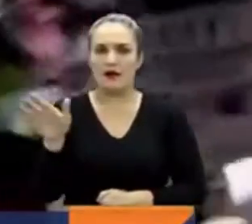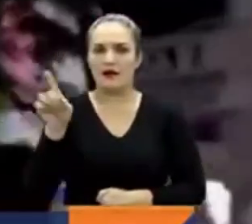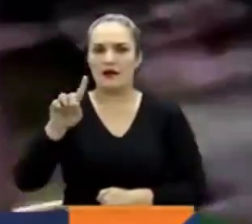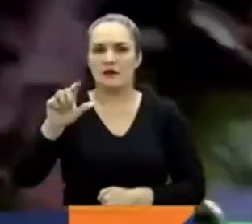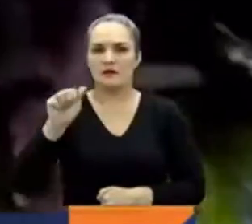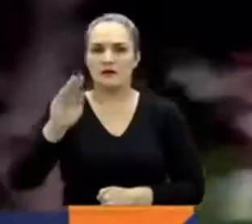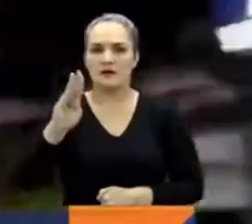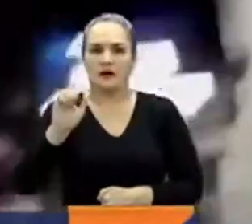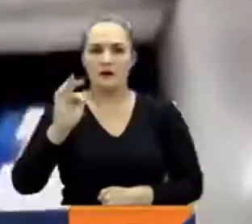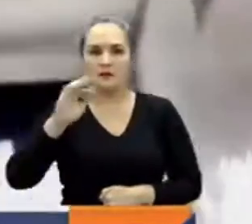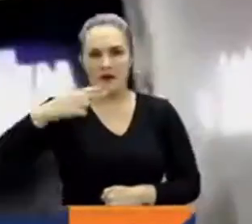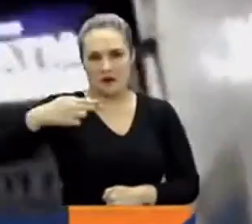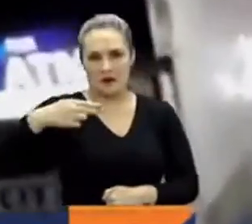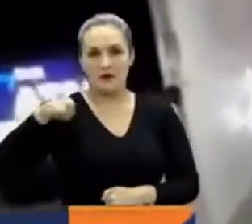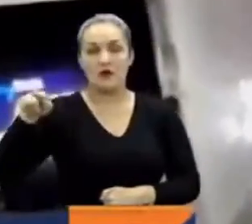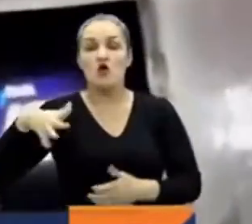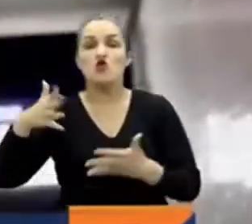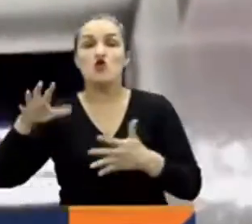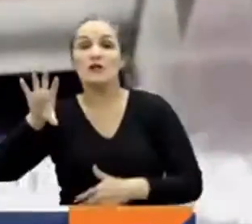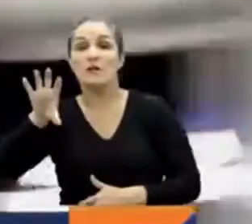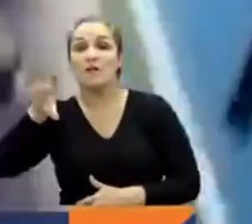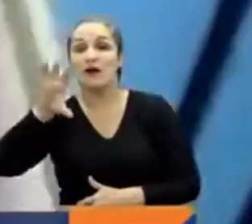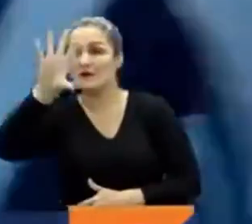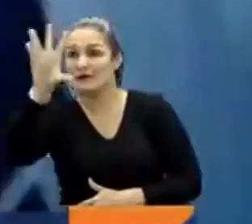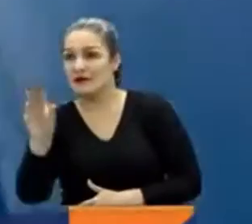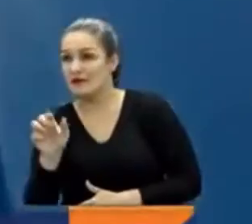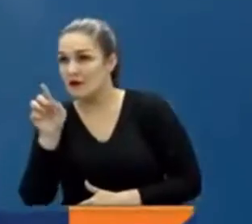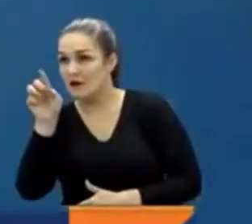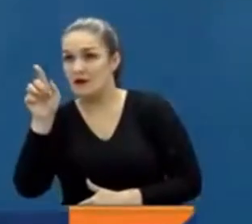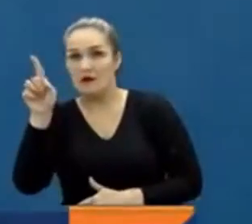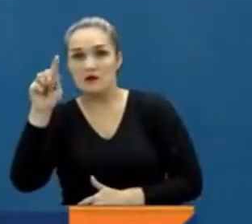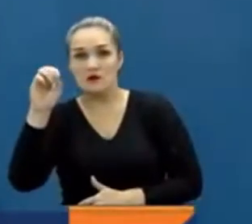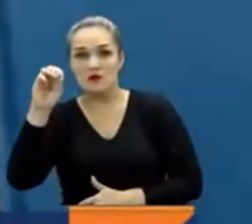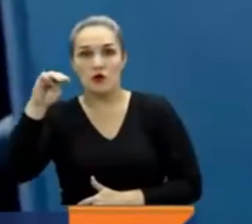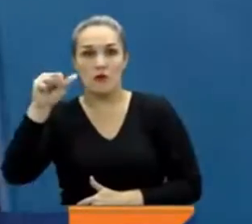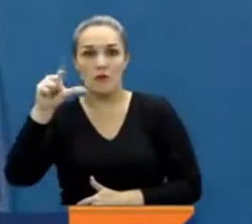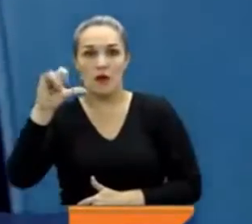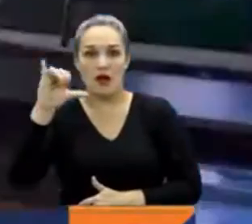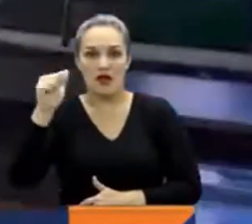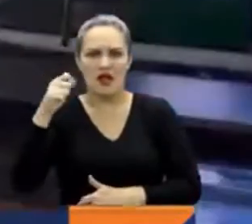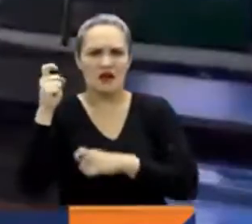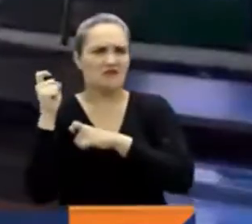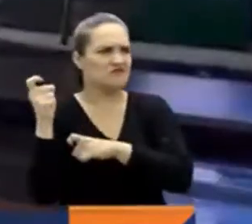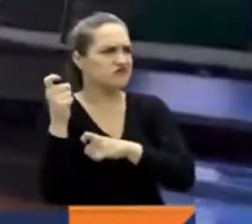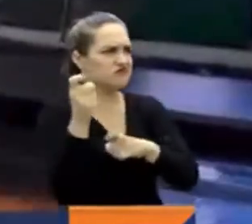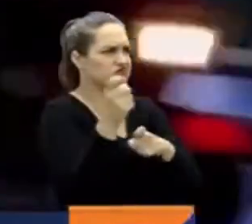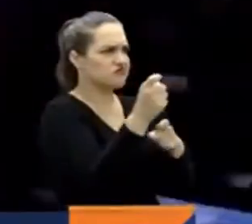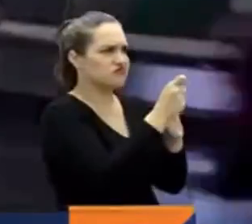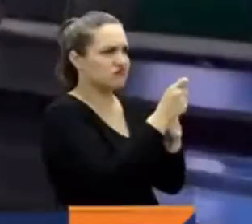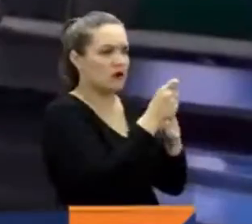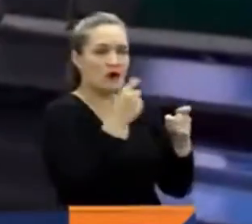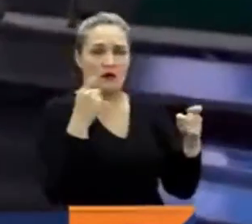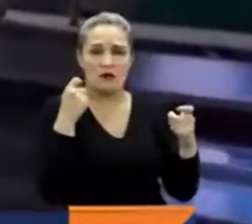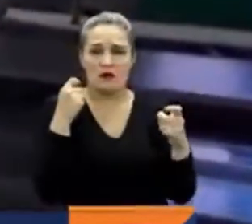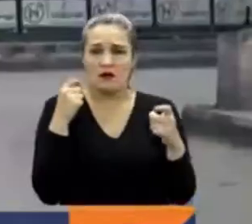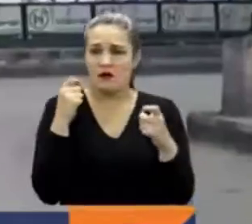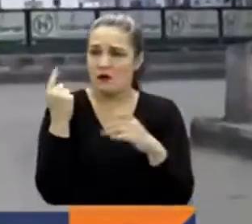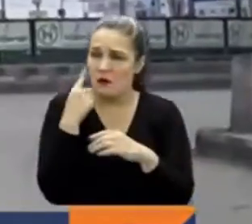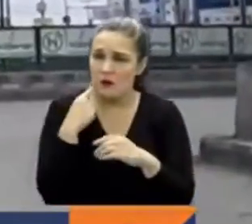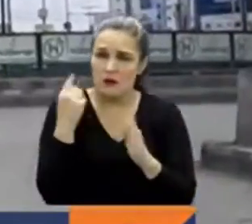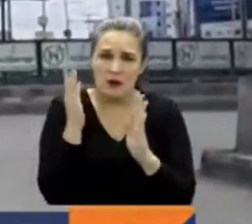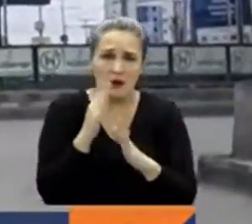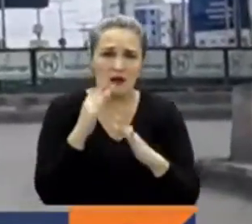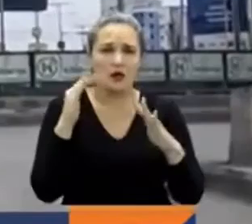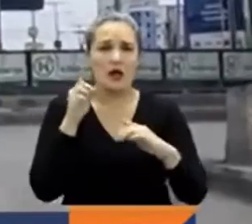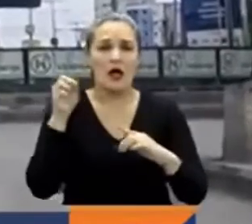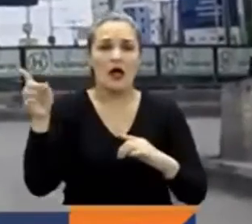Al término del asedio, fuerzas de seguridad confirmaron la muerte de 21 personas y 117 personas más resultaron